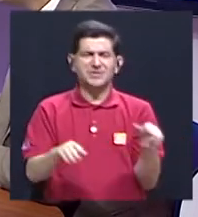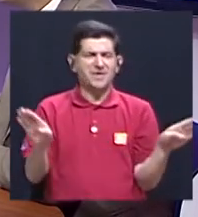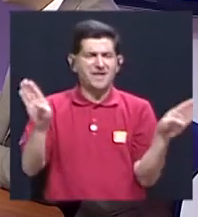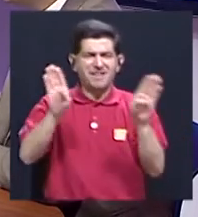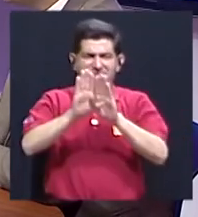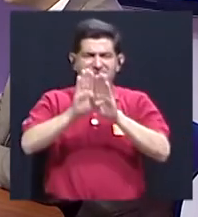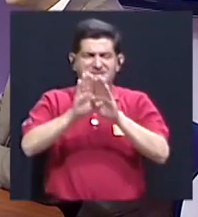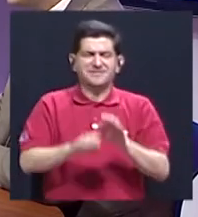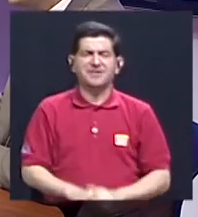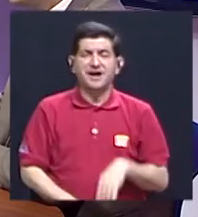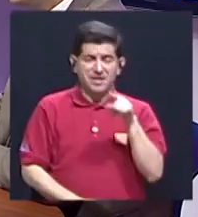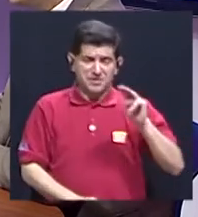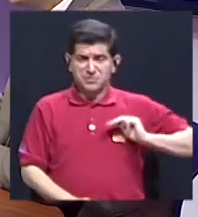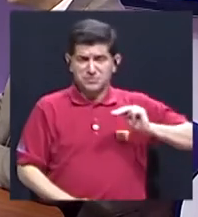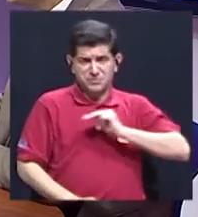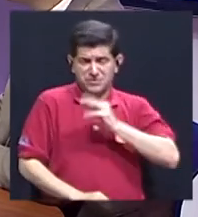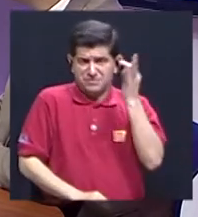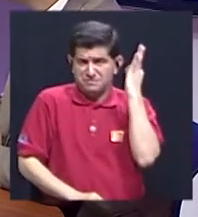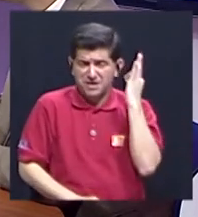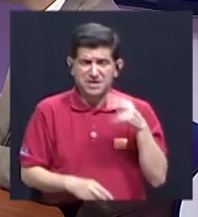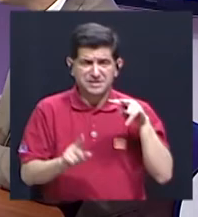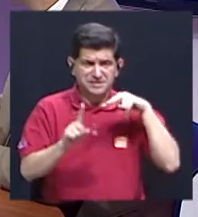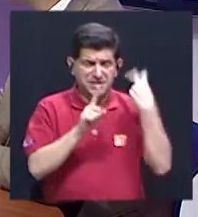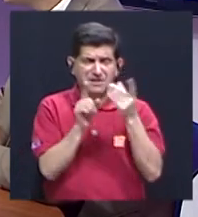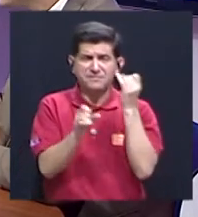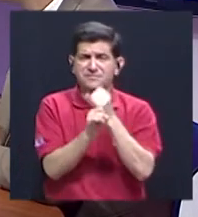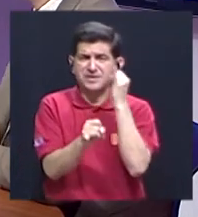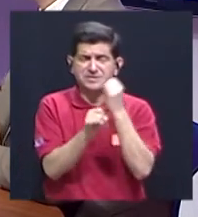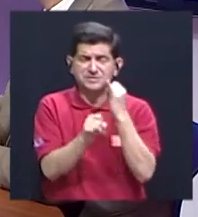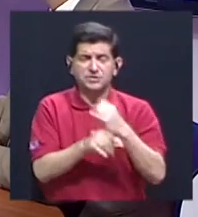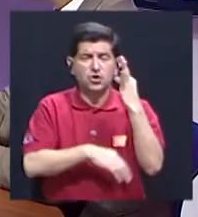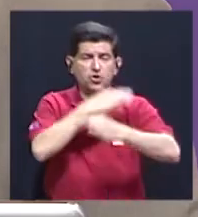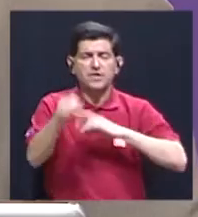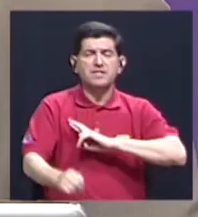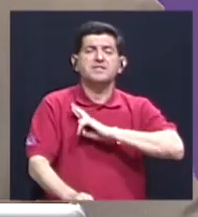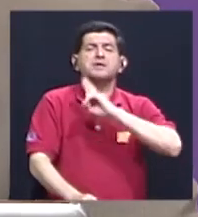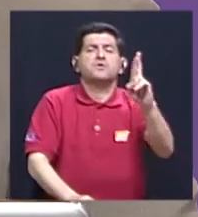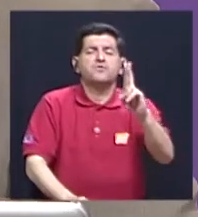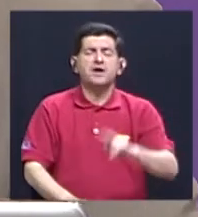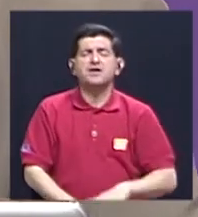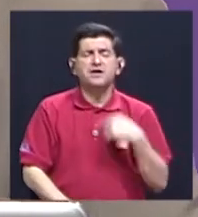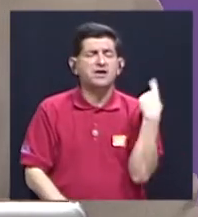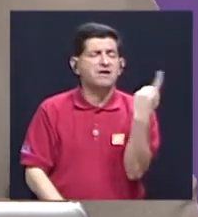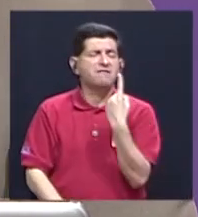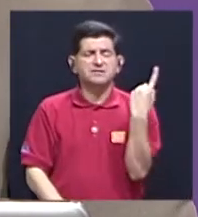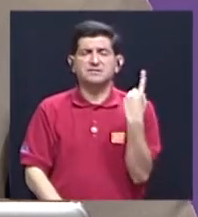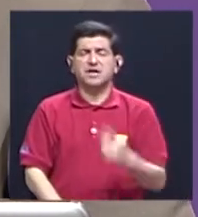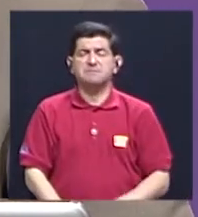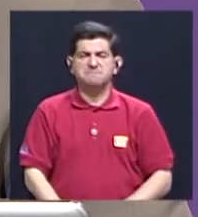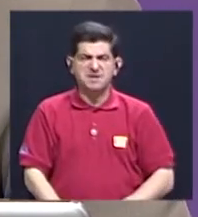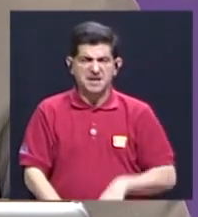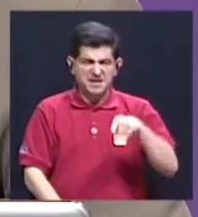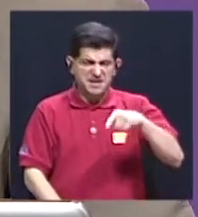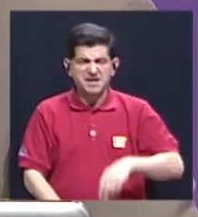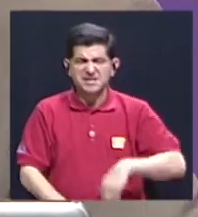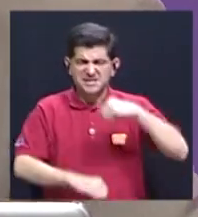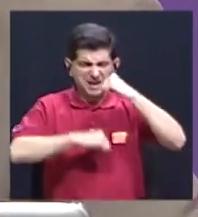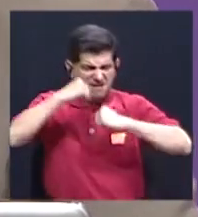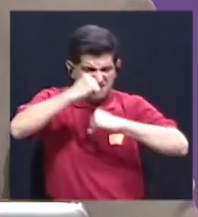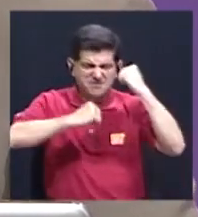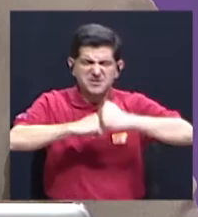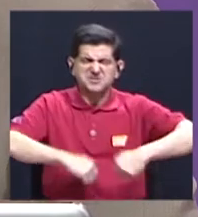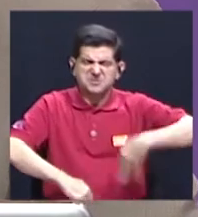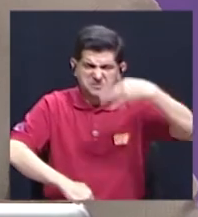ministra, de alguna manera, esa visión institucional religiosa que se ha plantado desde siempre y que ha sido bien plantada, bien estructurada,